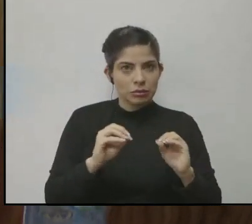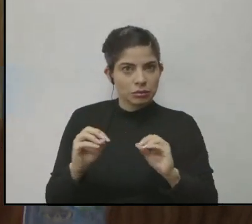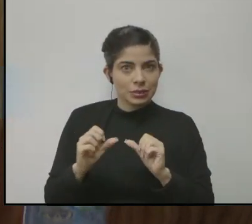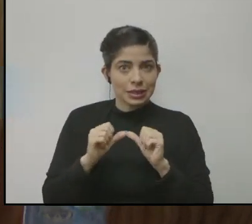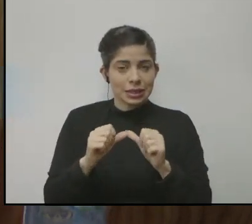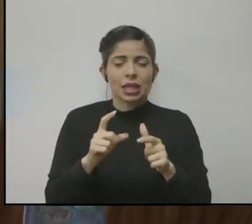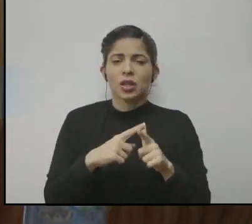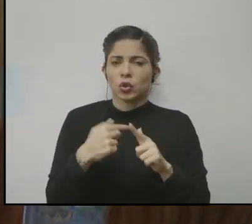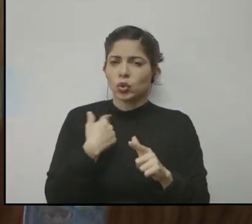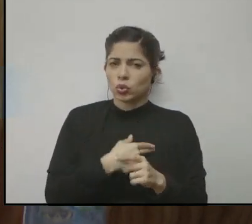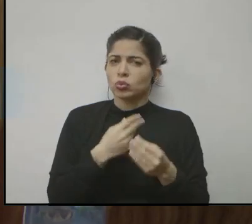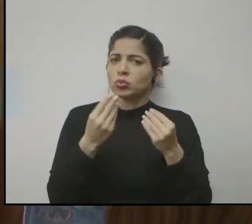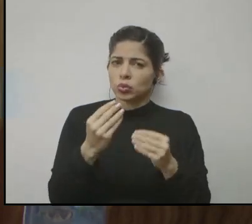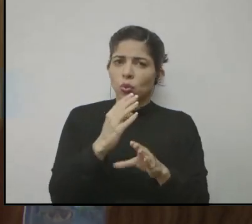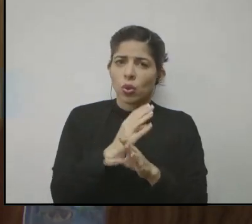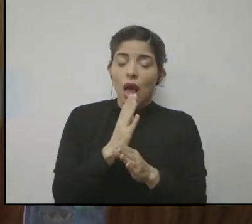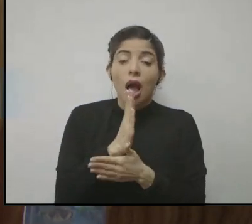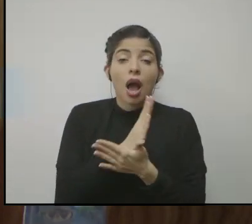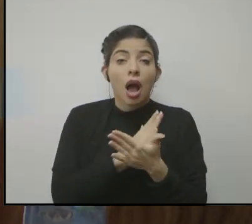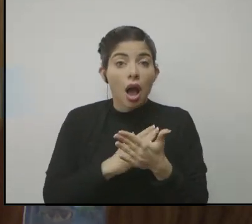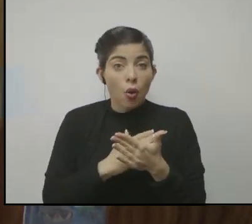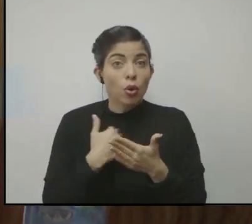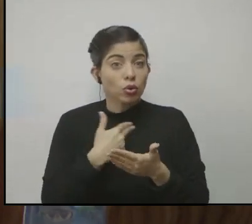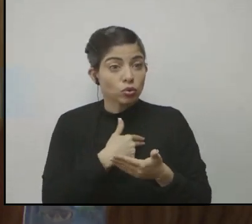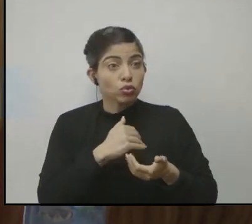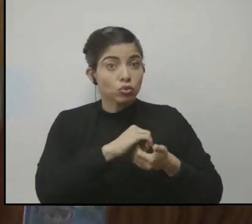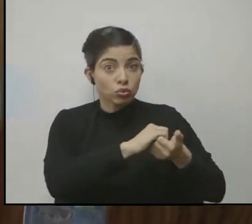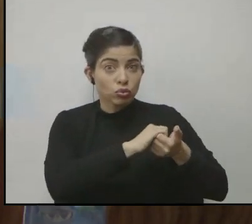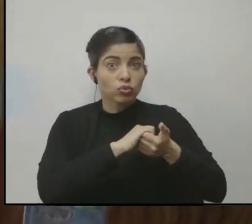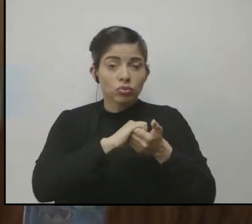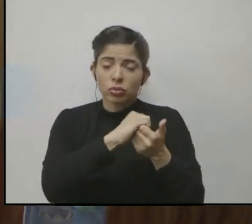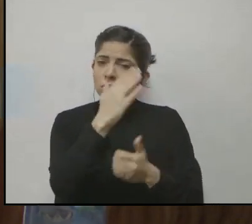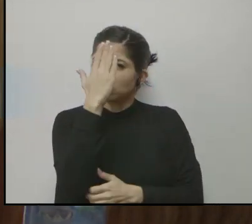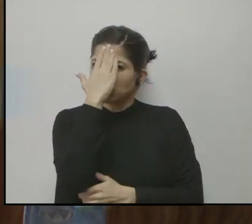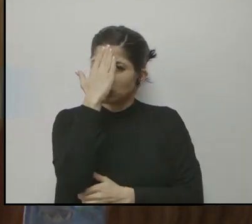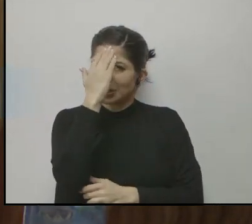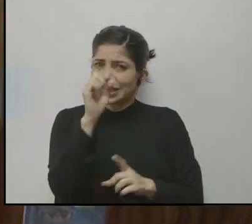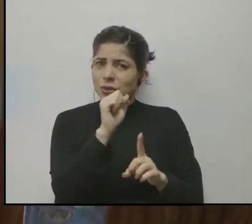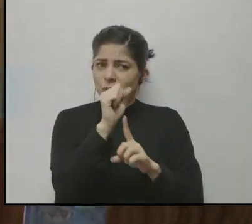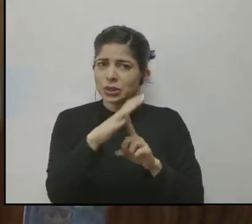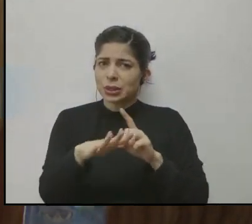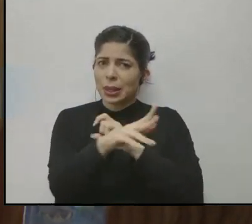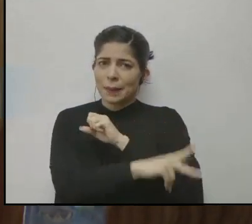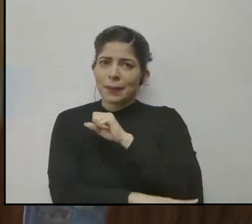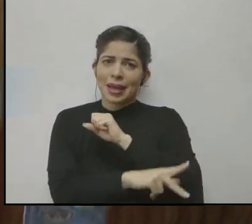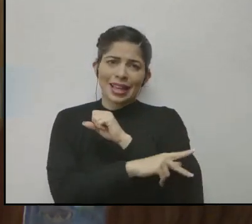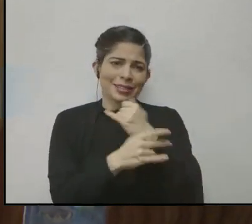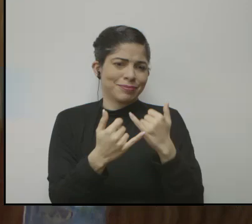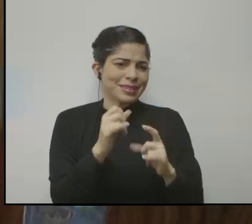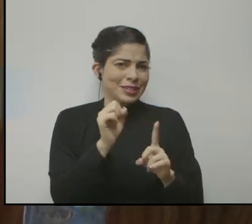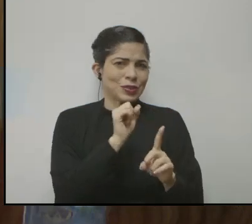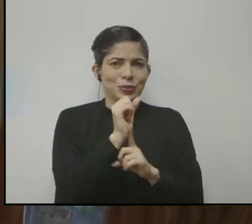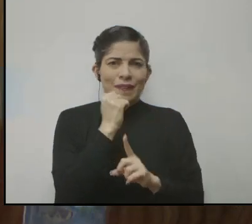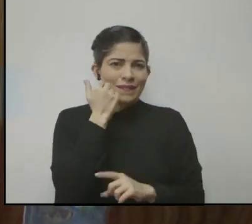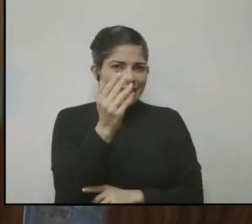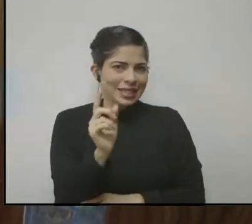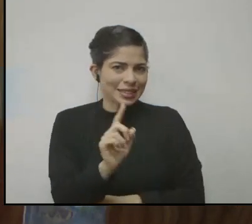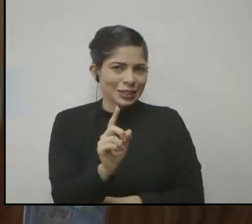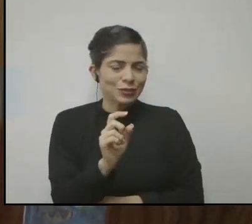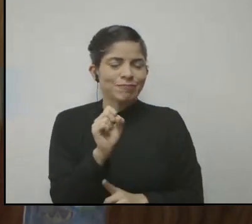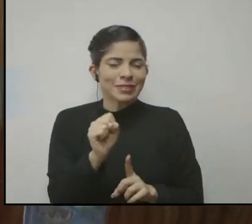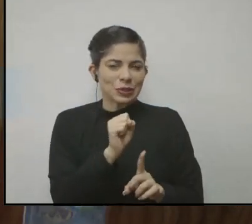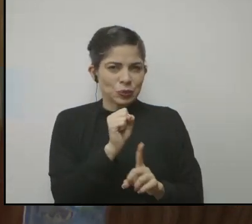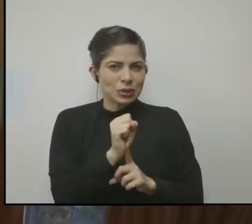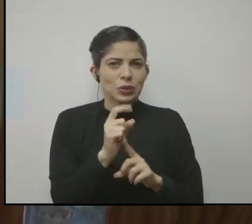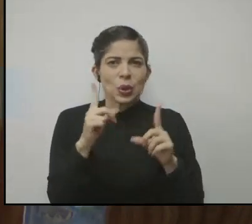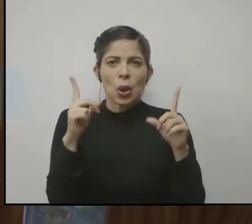y así es hemos sido muy cuidadosos, a pesar de que somos solidarios y conocemos la situación del país, que no es una situación fácil, es una situación